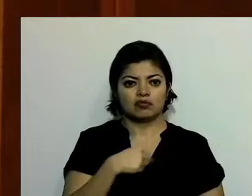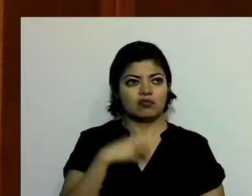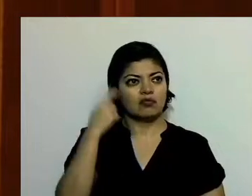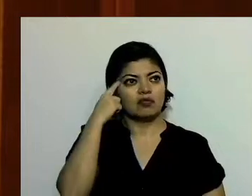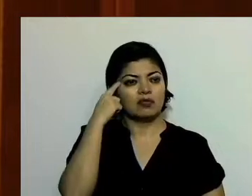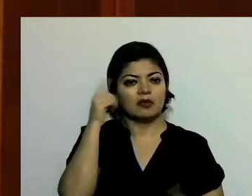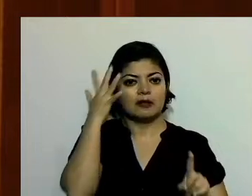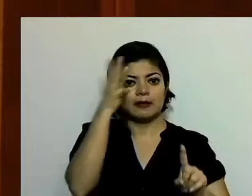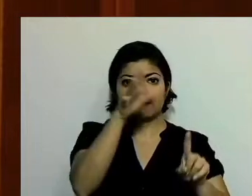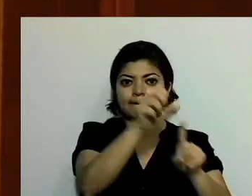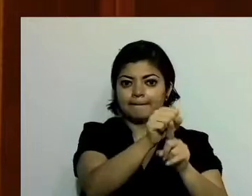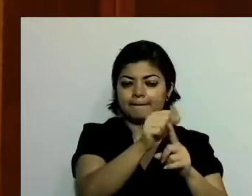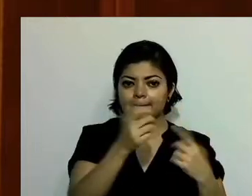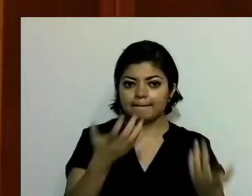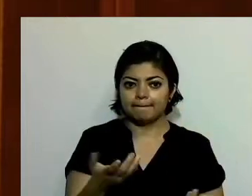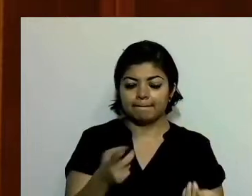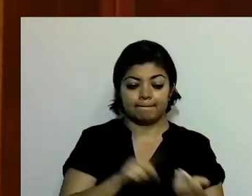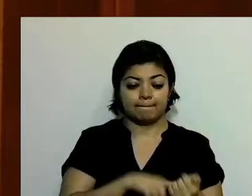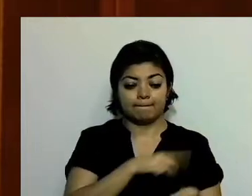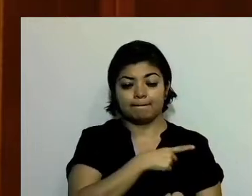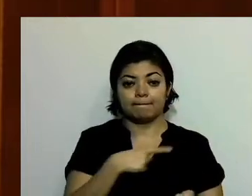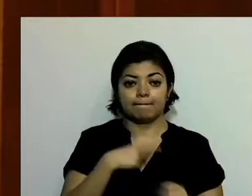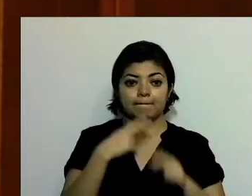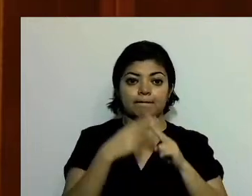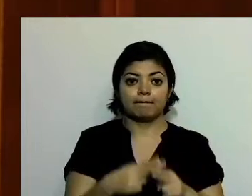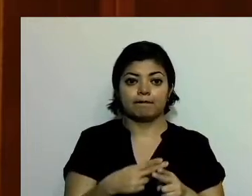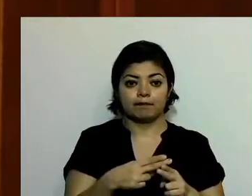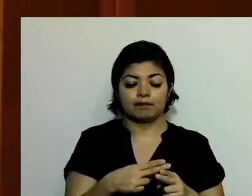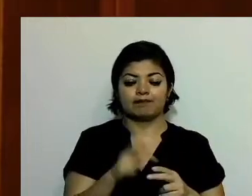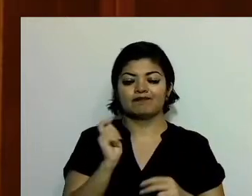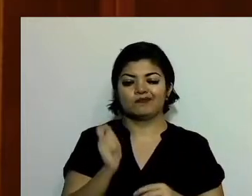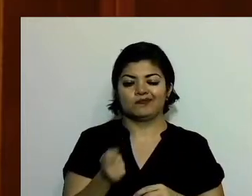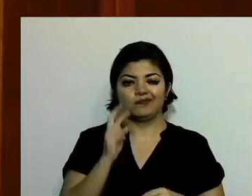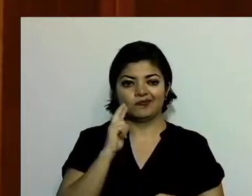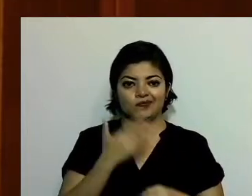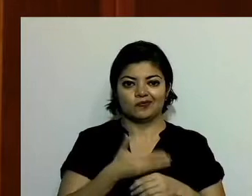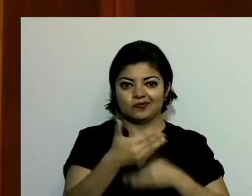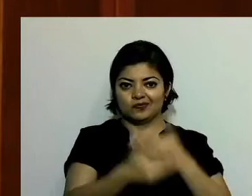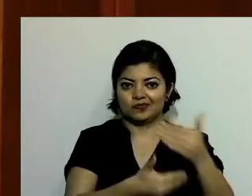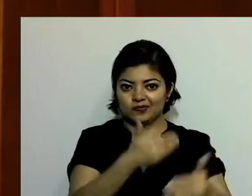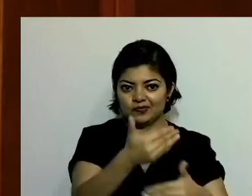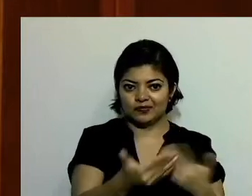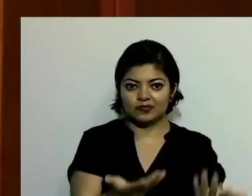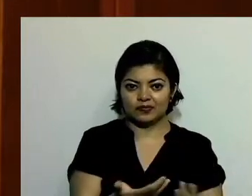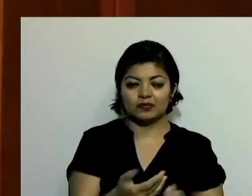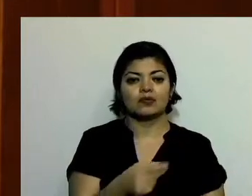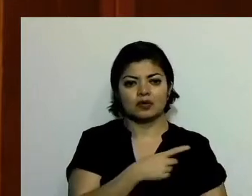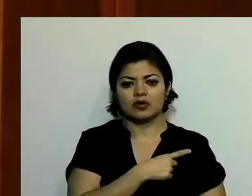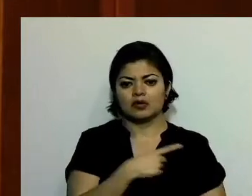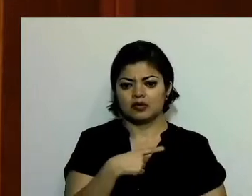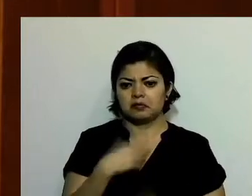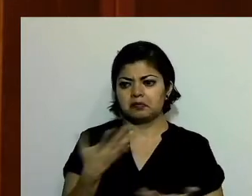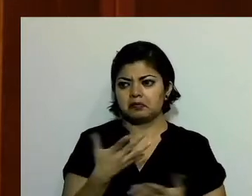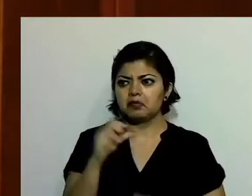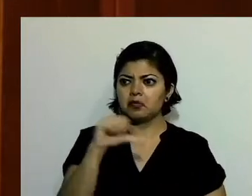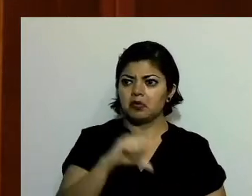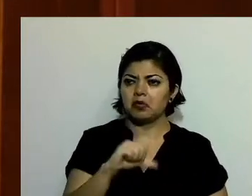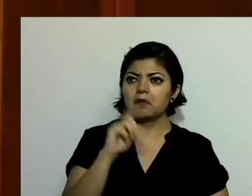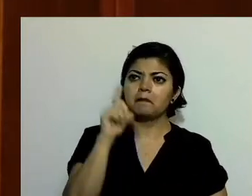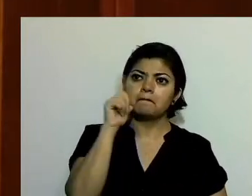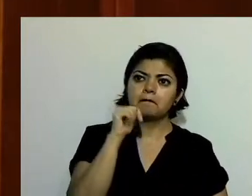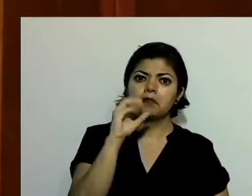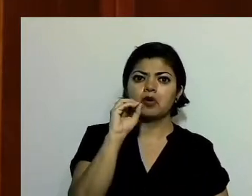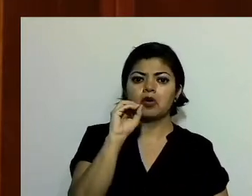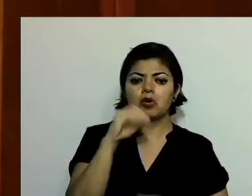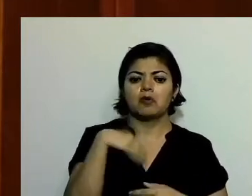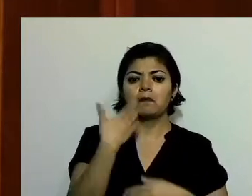en razón del cumplimiento de nuestra agenda. Y lo vamos a hacer ahora, mañana o dentro de unos